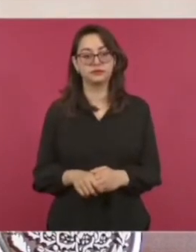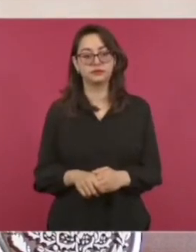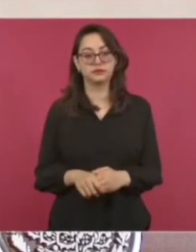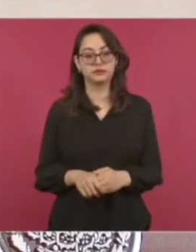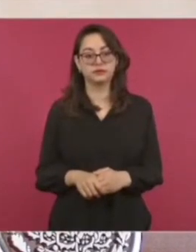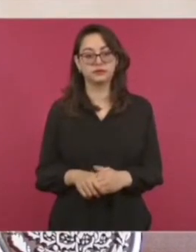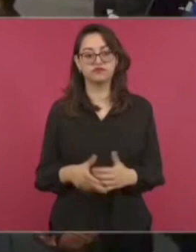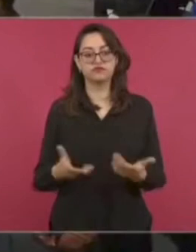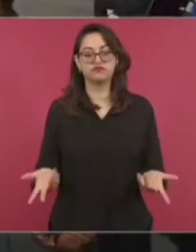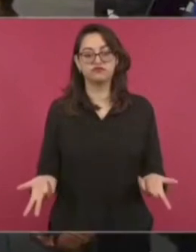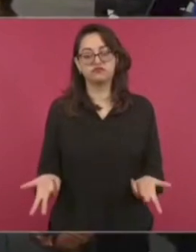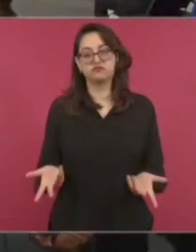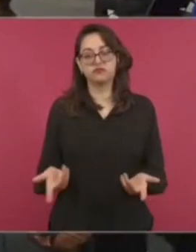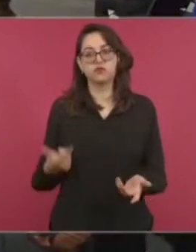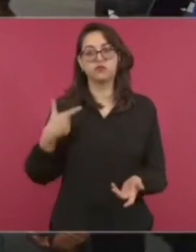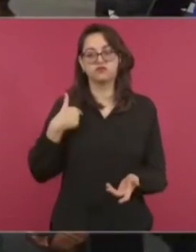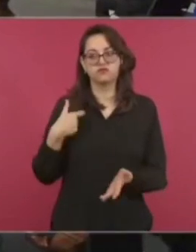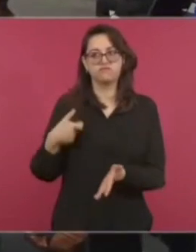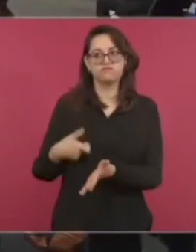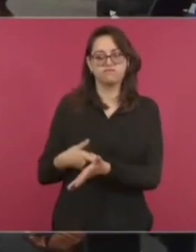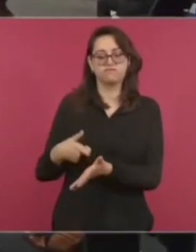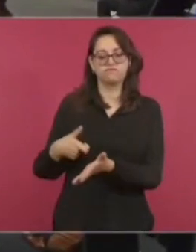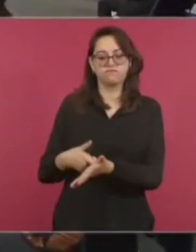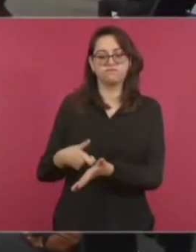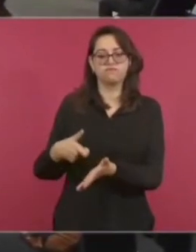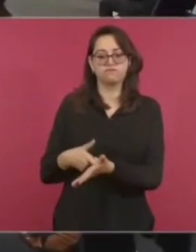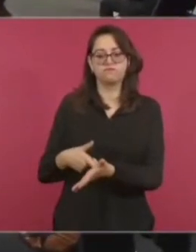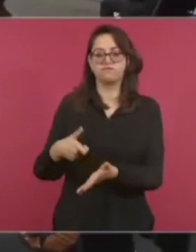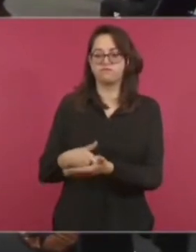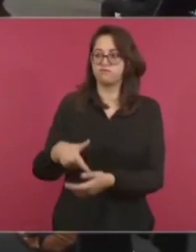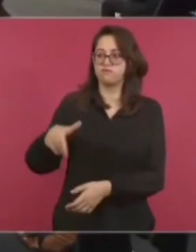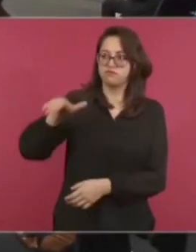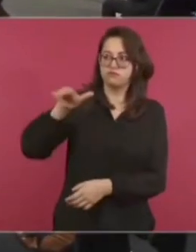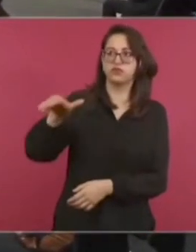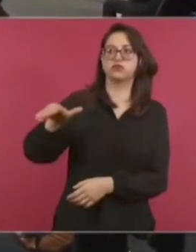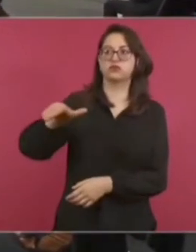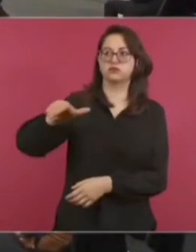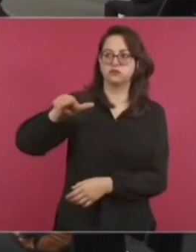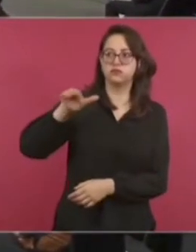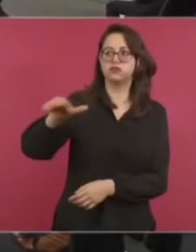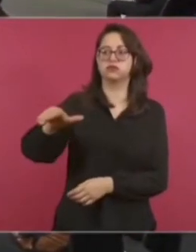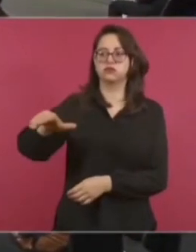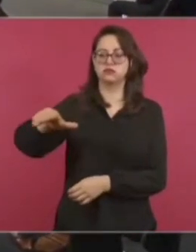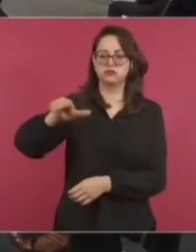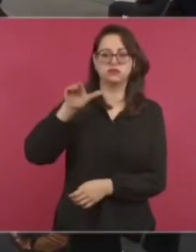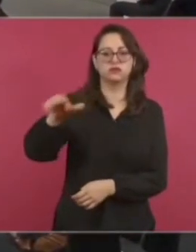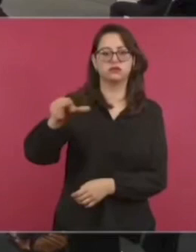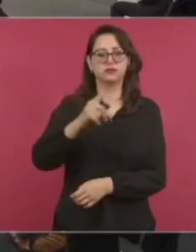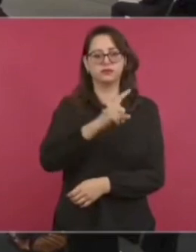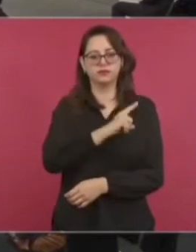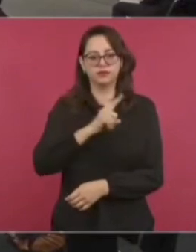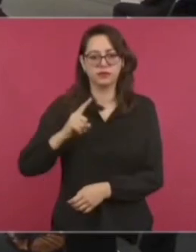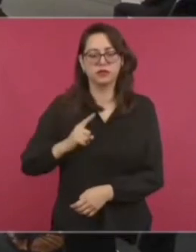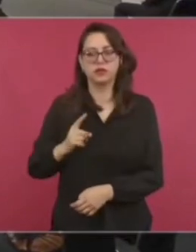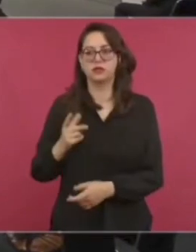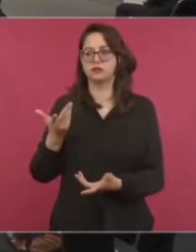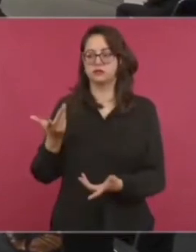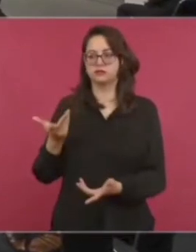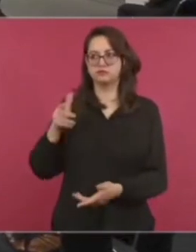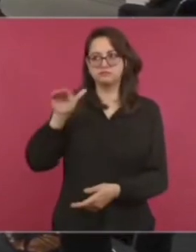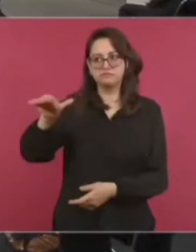Y yo sigo insistiendo en el gobierno de Israel de manera respetuosa